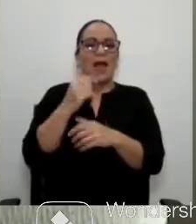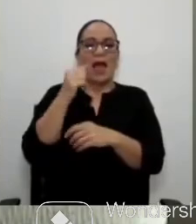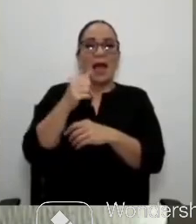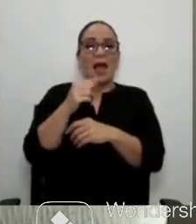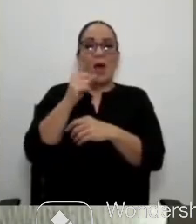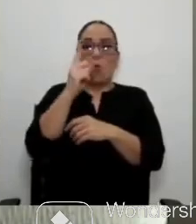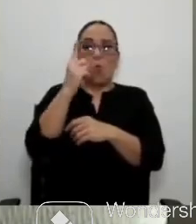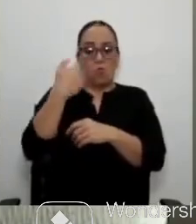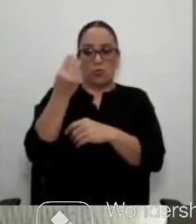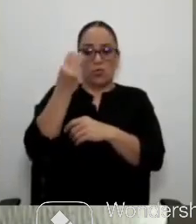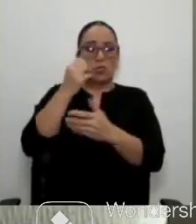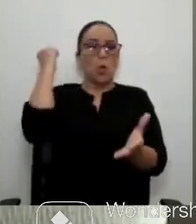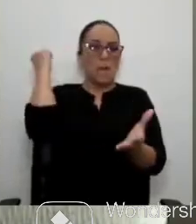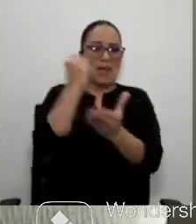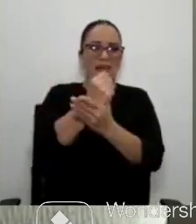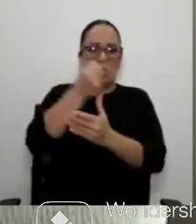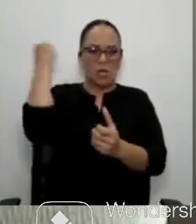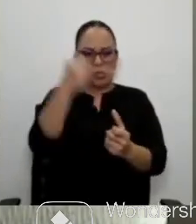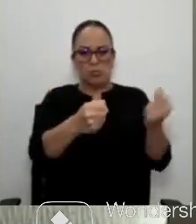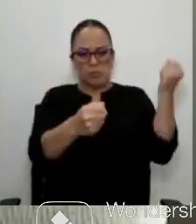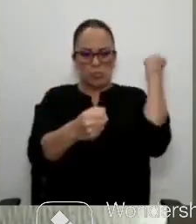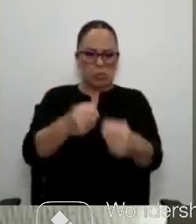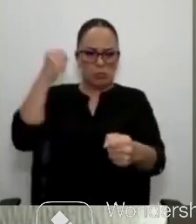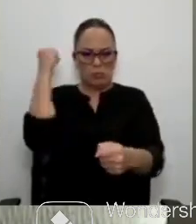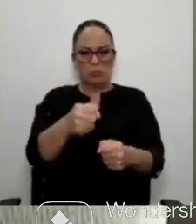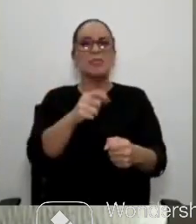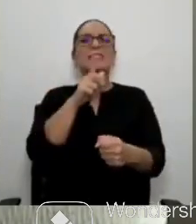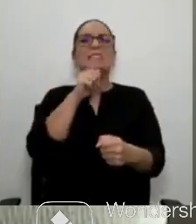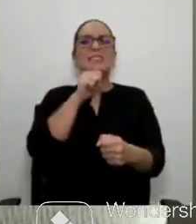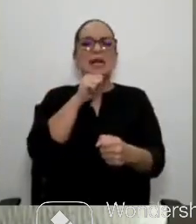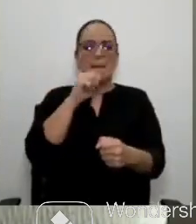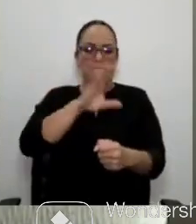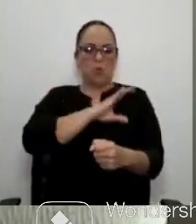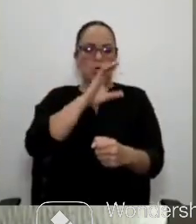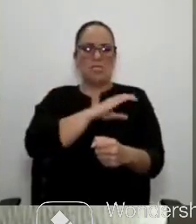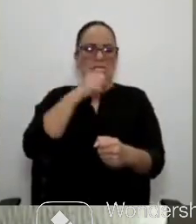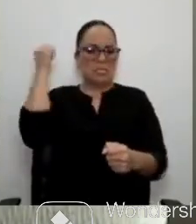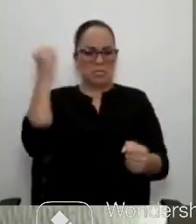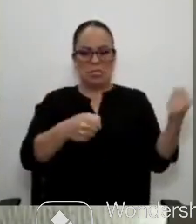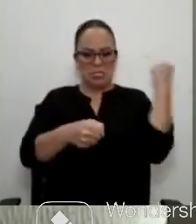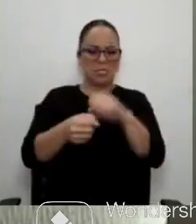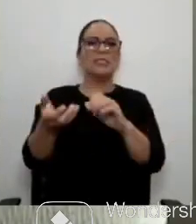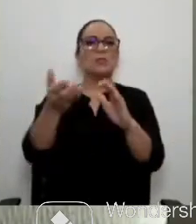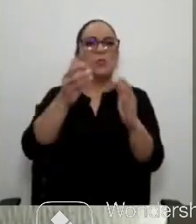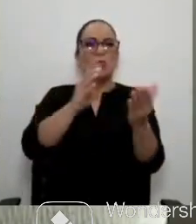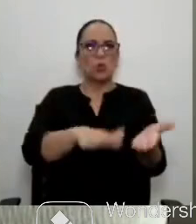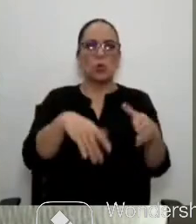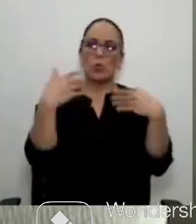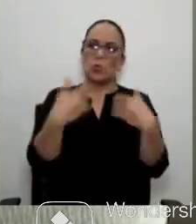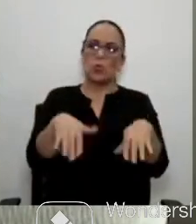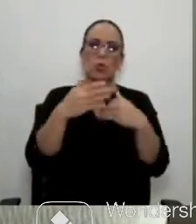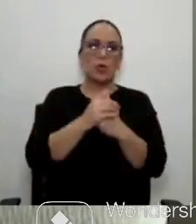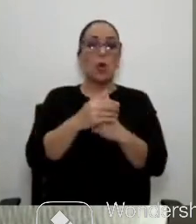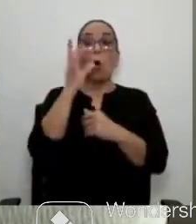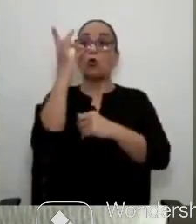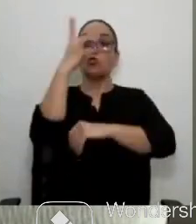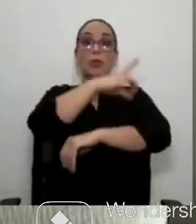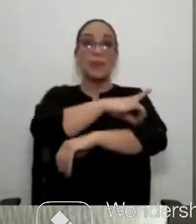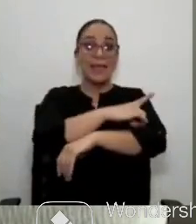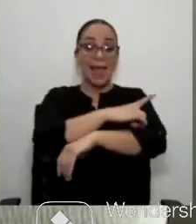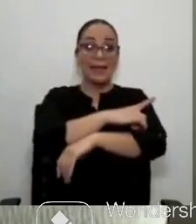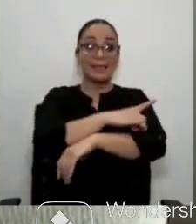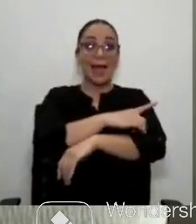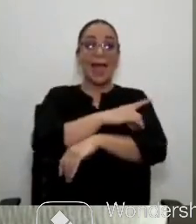golpes, a golpes, la policía horrible, horrible después de ocho días en terapia intensiva. Anoche se